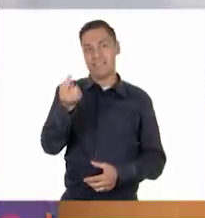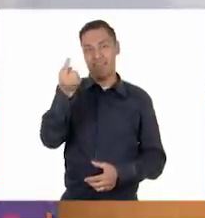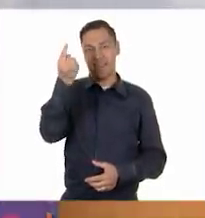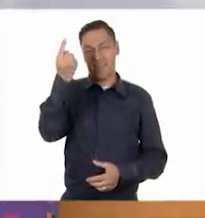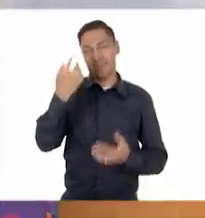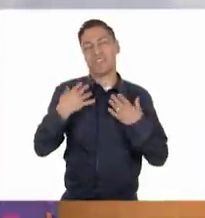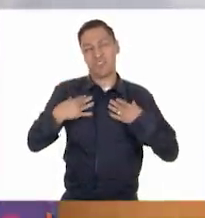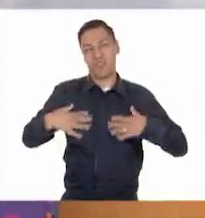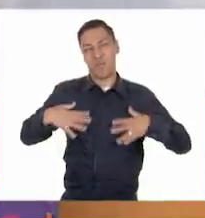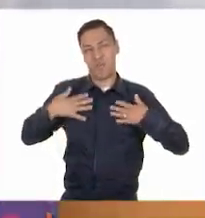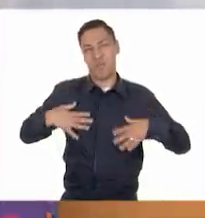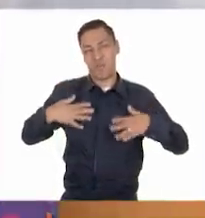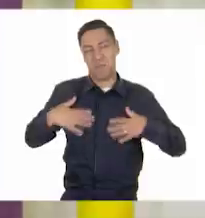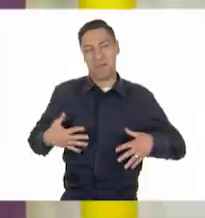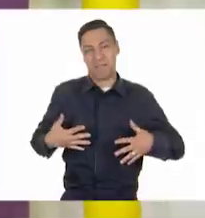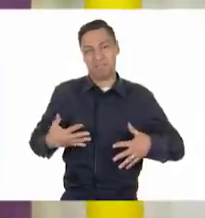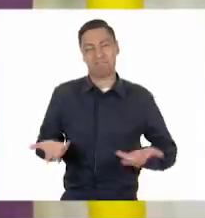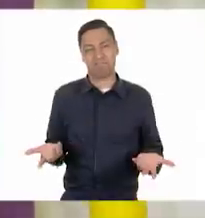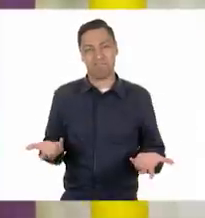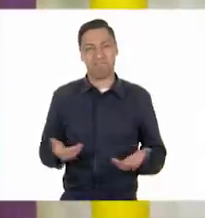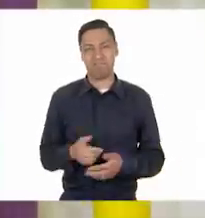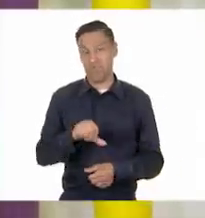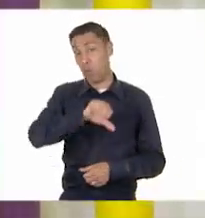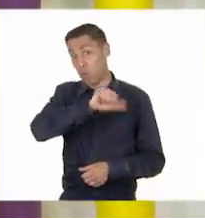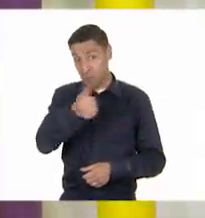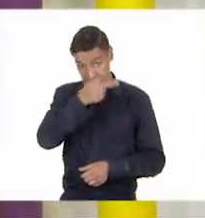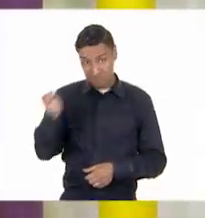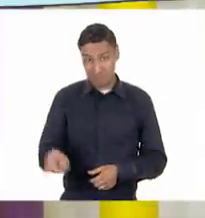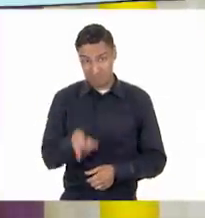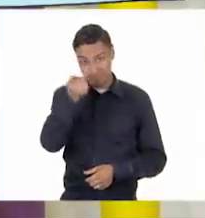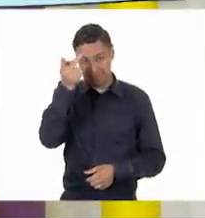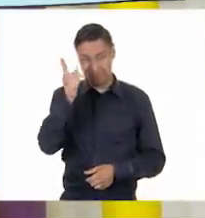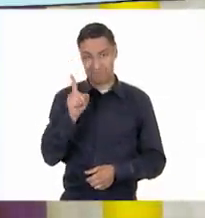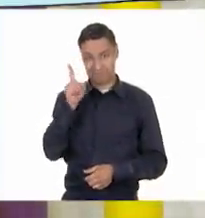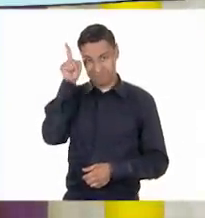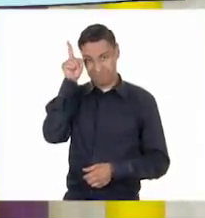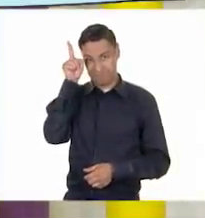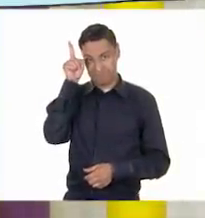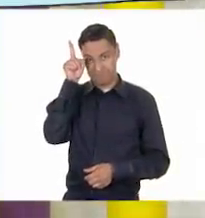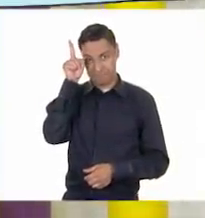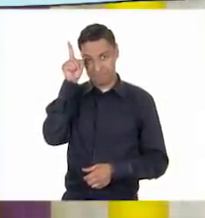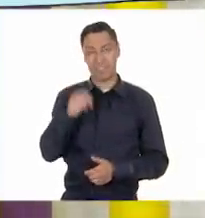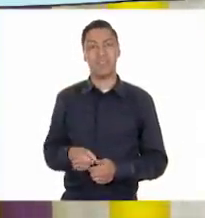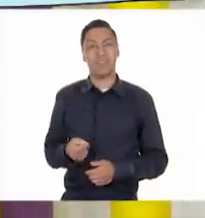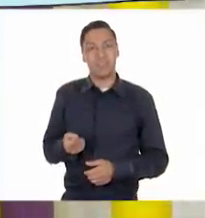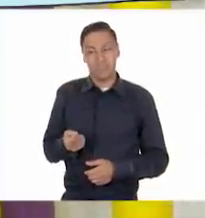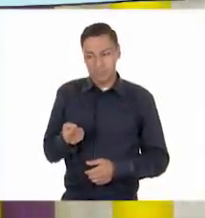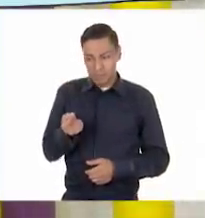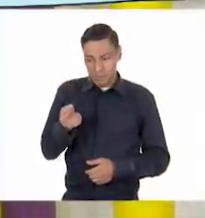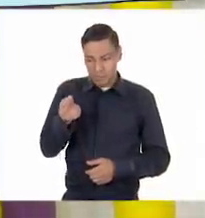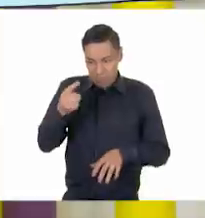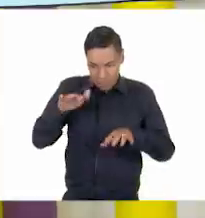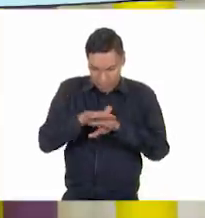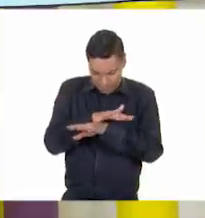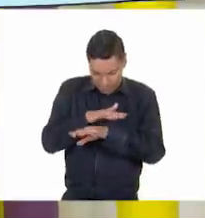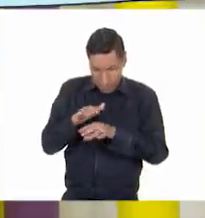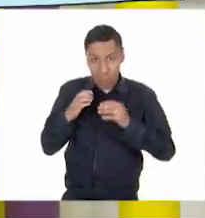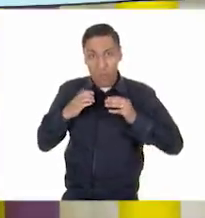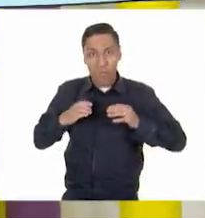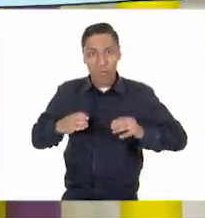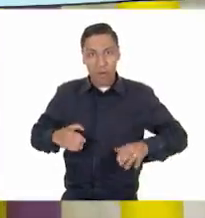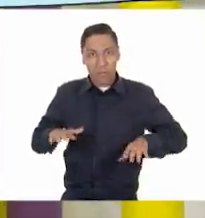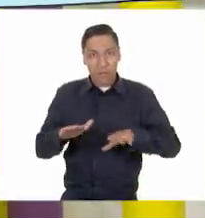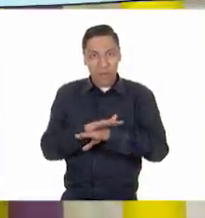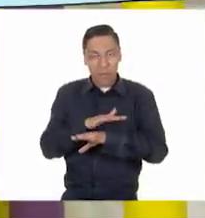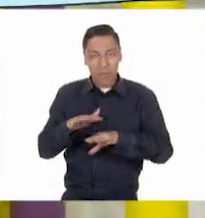ropa. Exacto. Tenemos ahora otra pregunta. ¿Qué cambios fueron los más notorios para